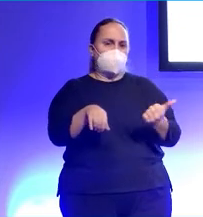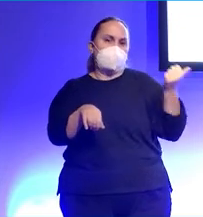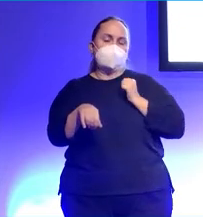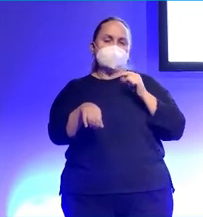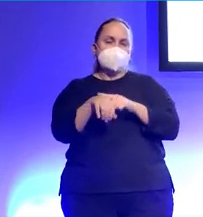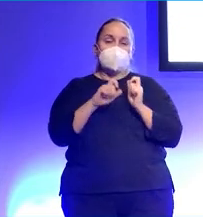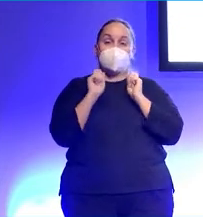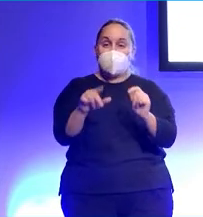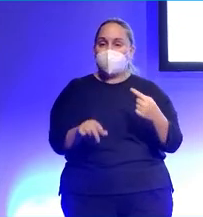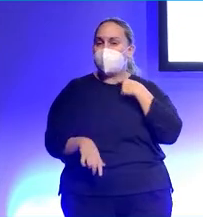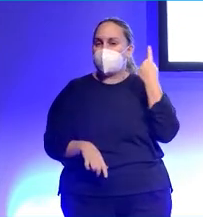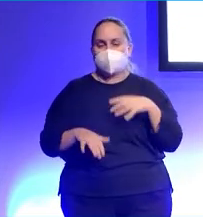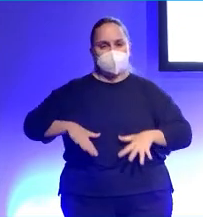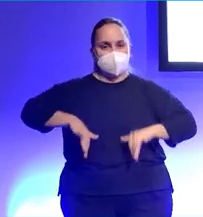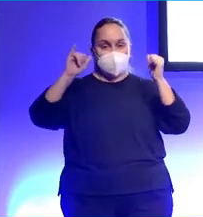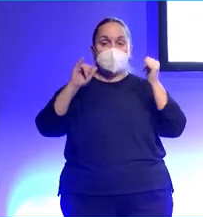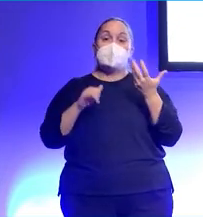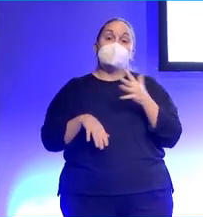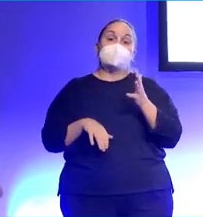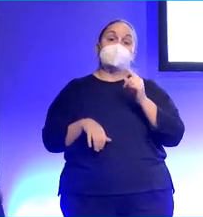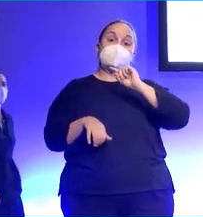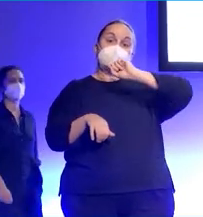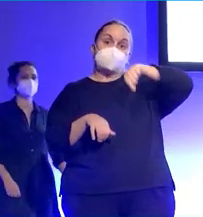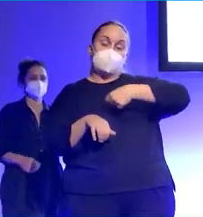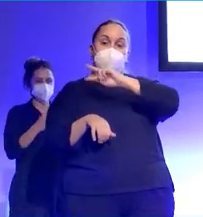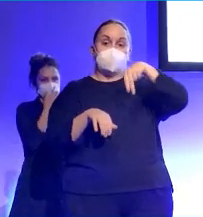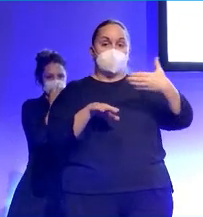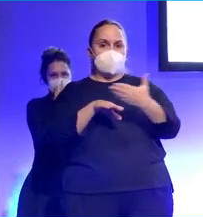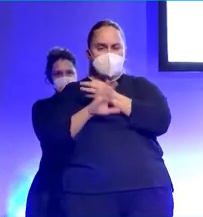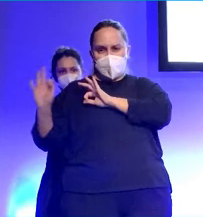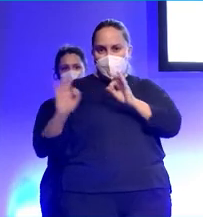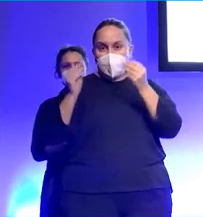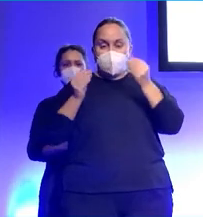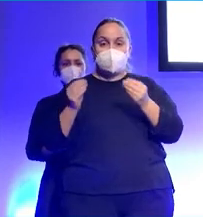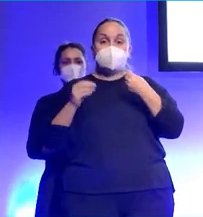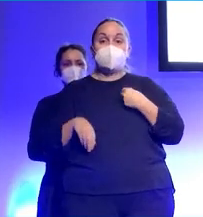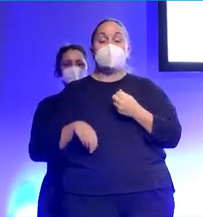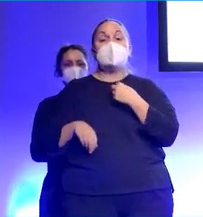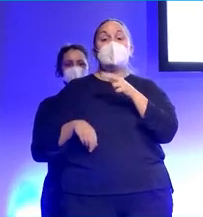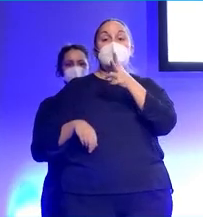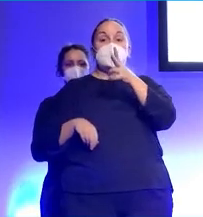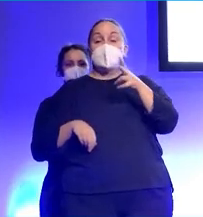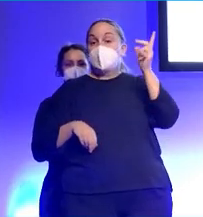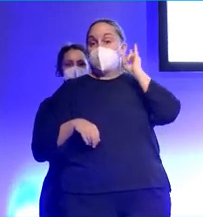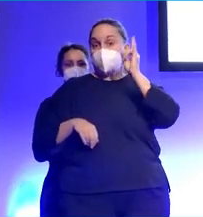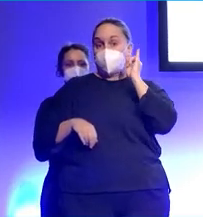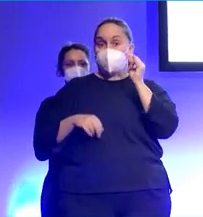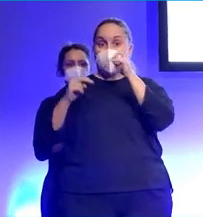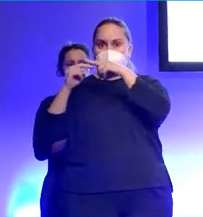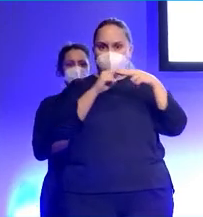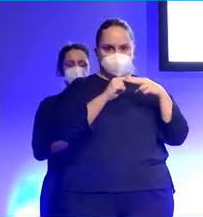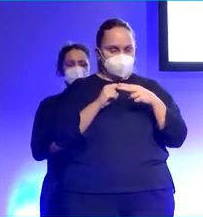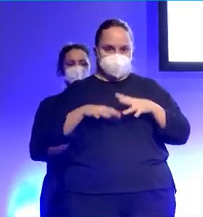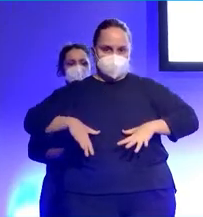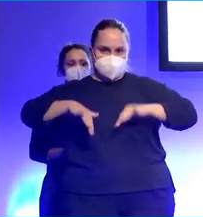menos entre una hora y media, dos horas, suele ser el tiempo que preparo y tal. Tengo la suerte de que yo no edito el audio. Ya dije que no tengo ni idea de editar audio. Lo